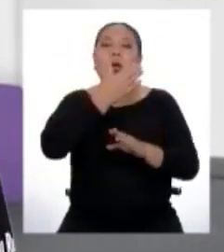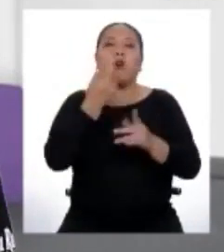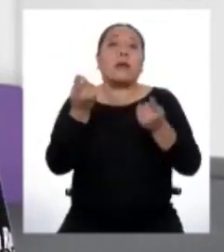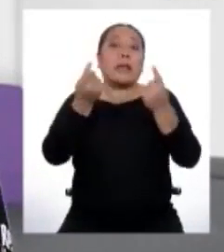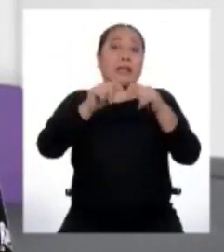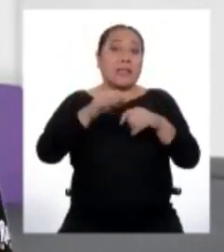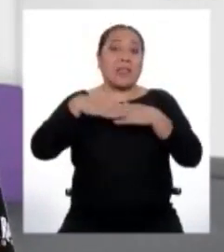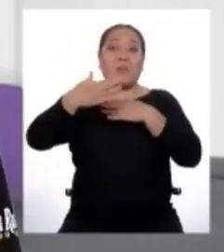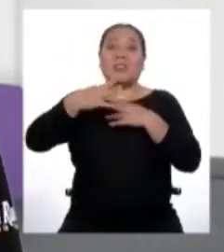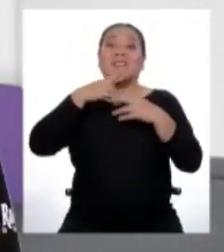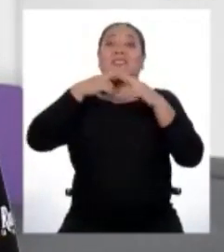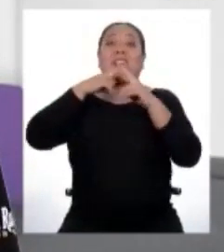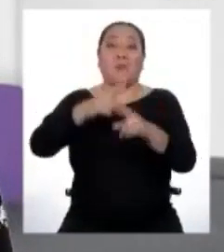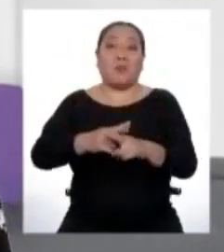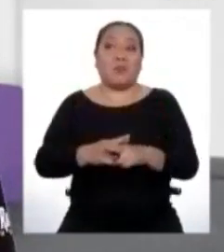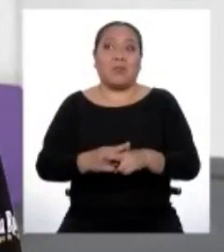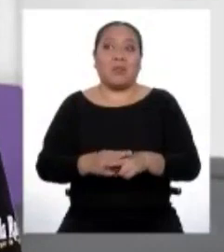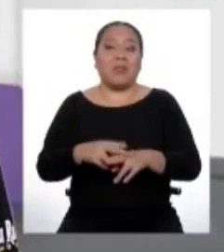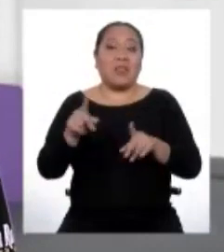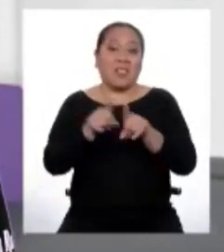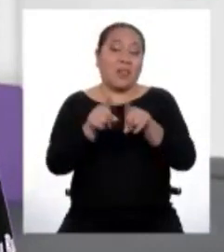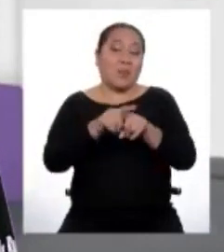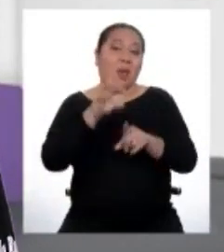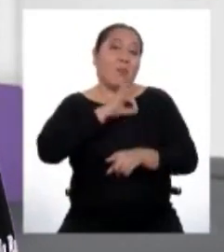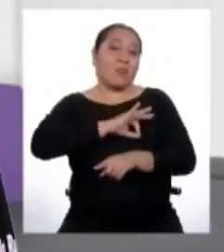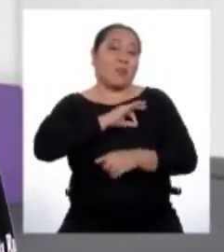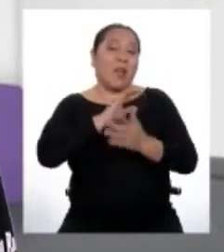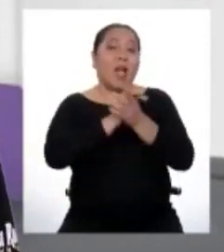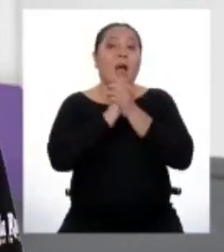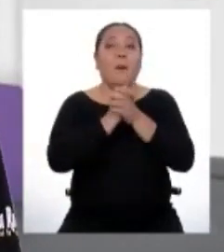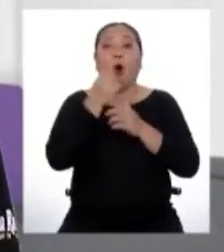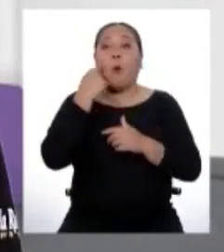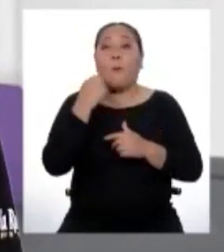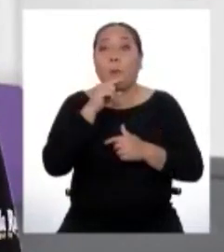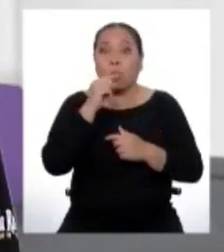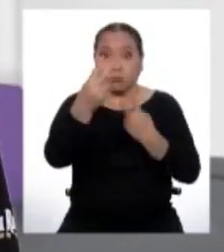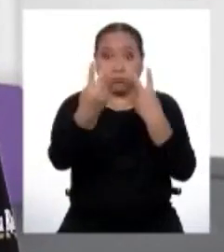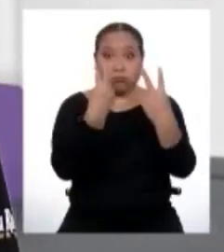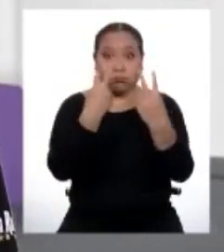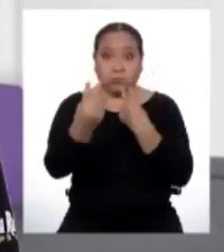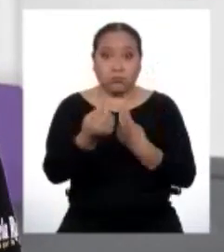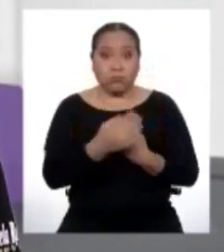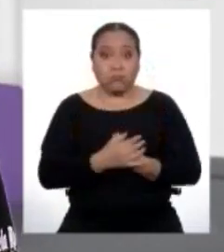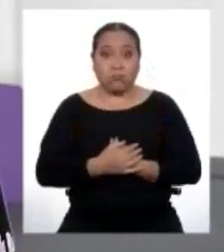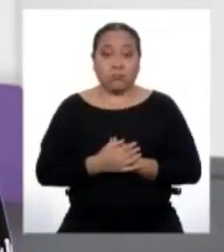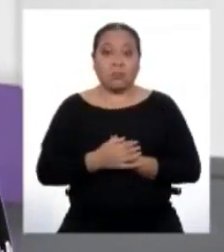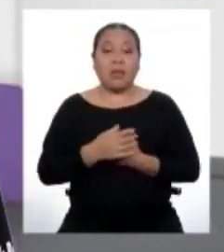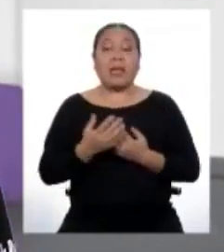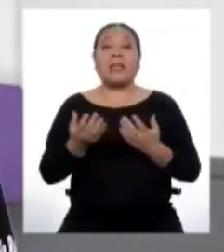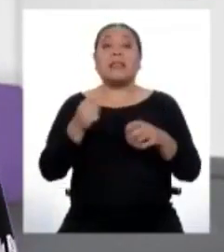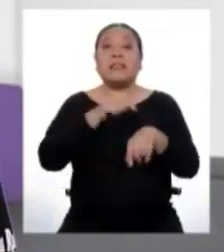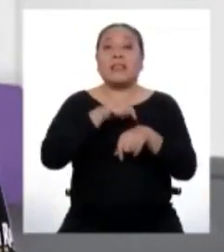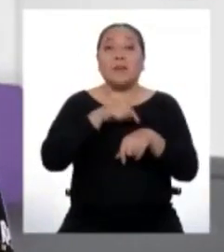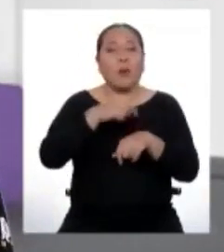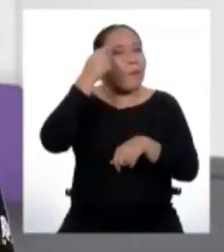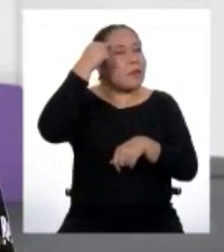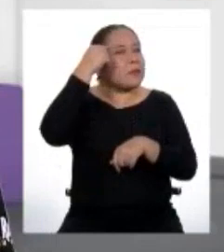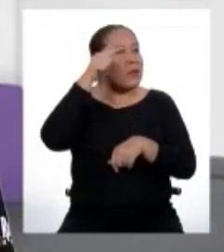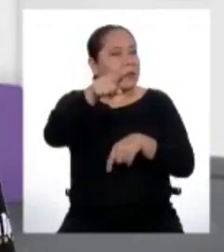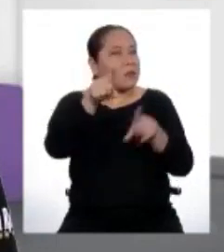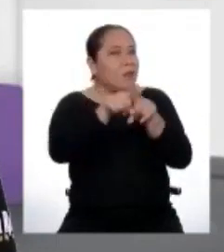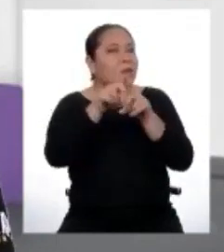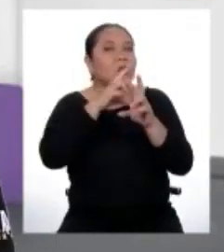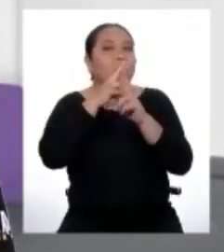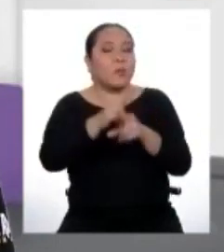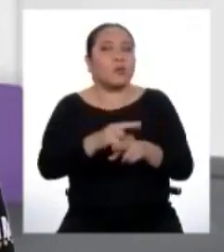y a la vuelta te lo digo? De paso, aprovechamos para que mis amigos y mis amigas que nos están viendo tengan tiempo para también pensar en sus respuestas.